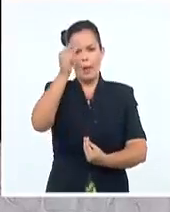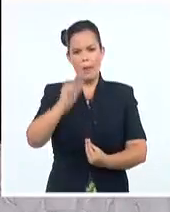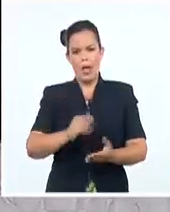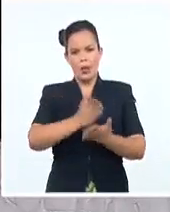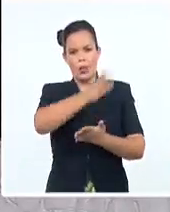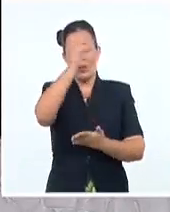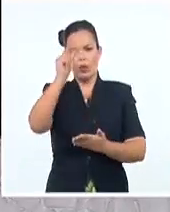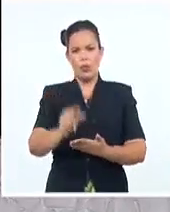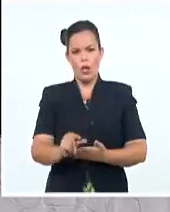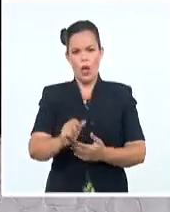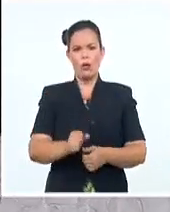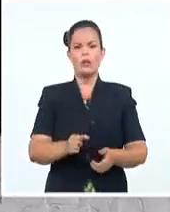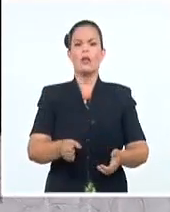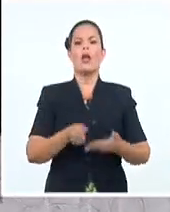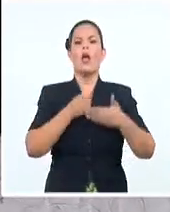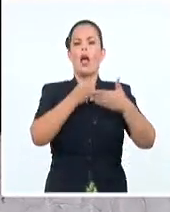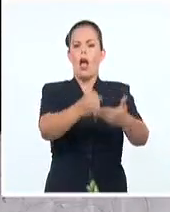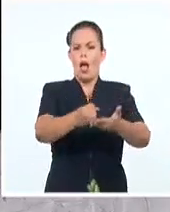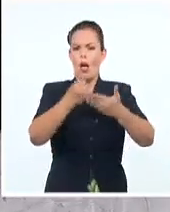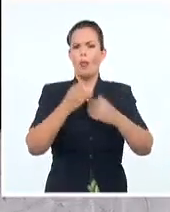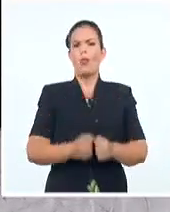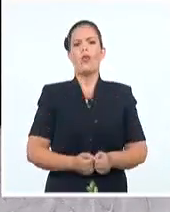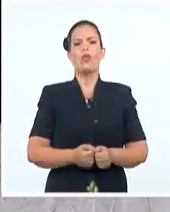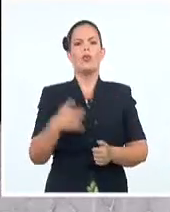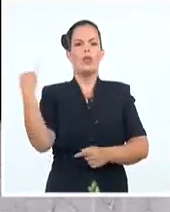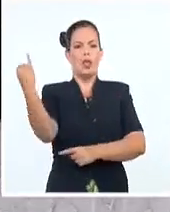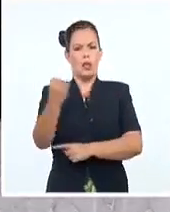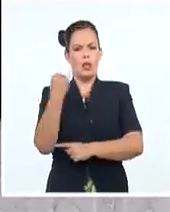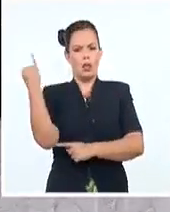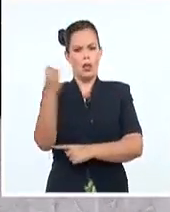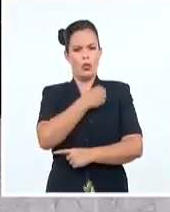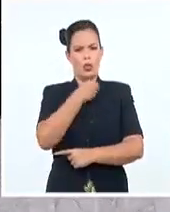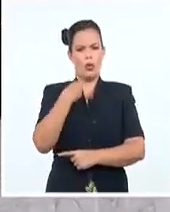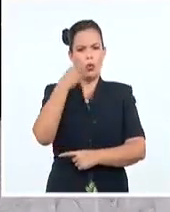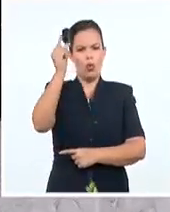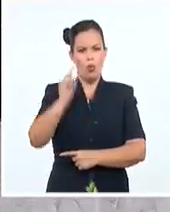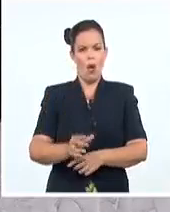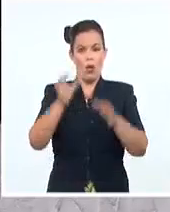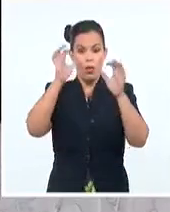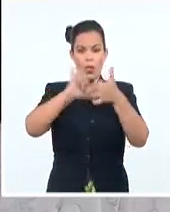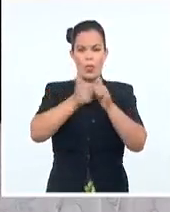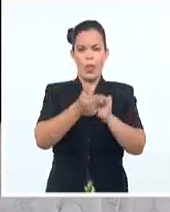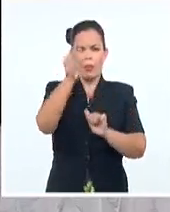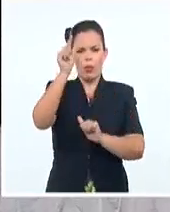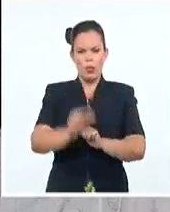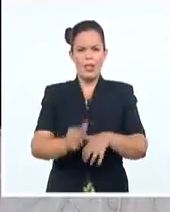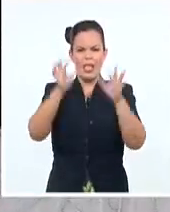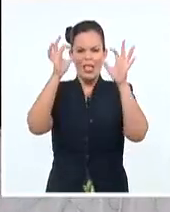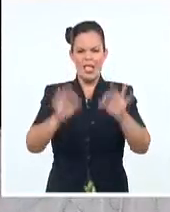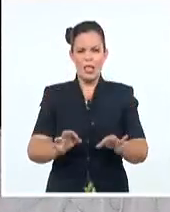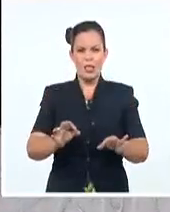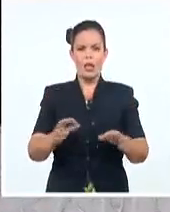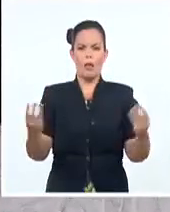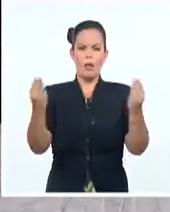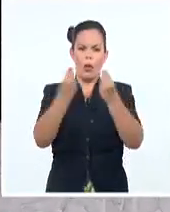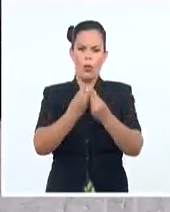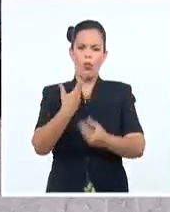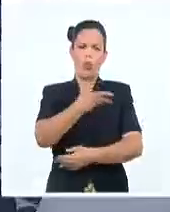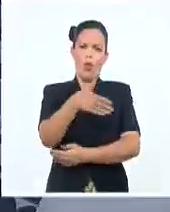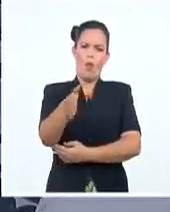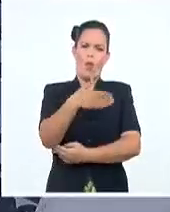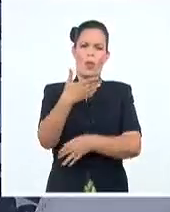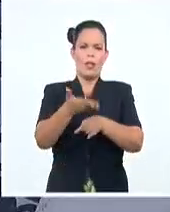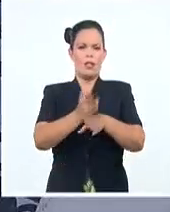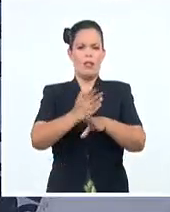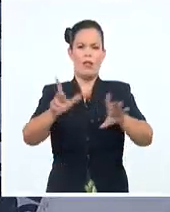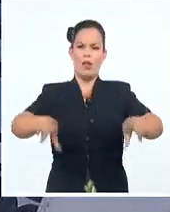colaboradores internacionalistas cubanos, que siempre regresan con ella, delante, como símbolo del deber cumplido. Esa es la